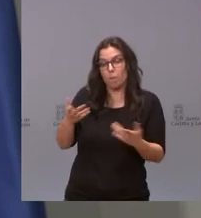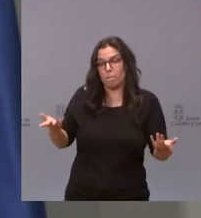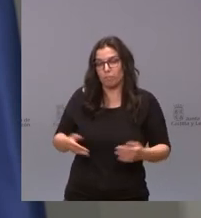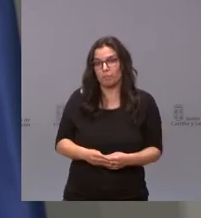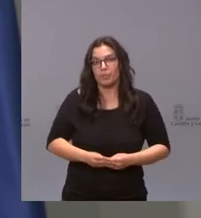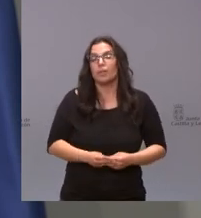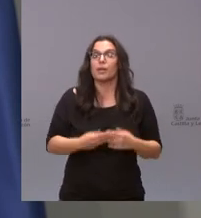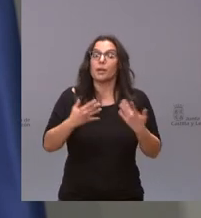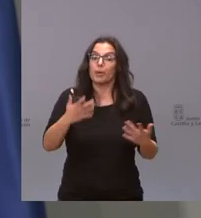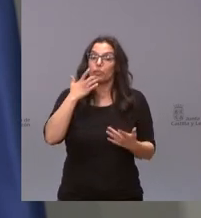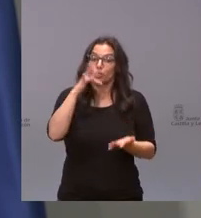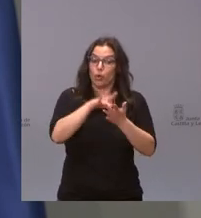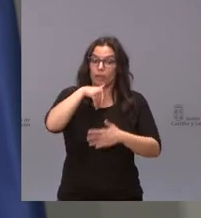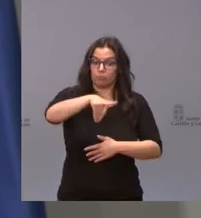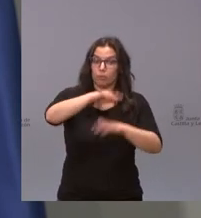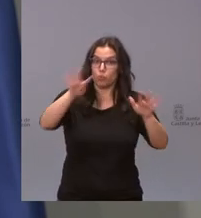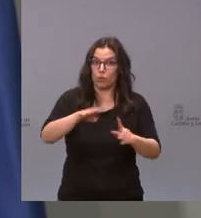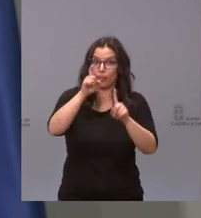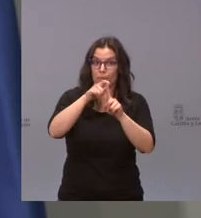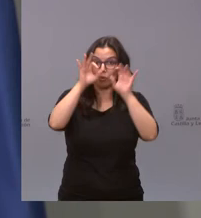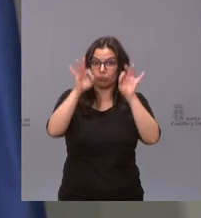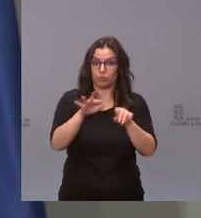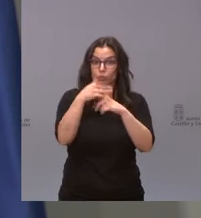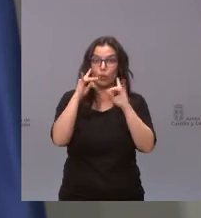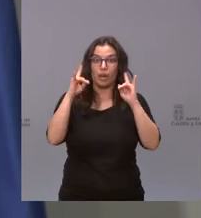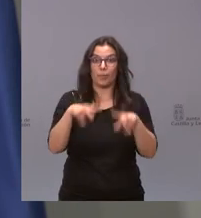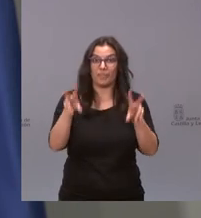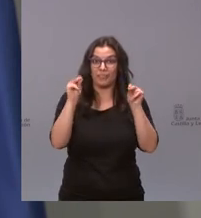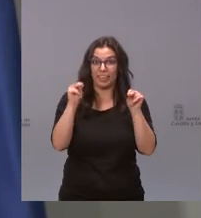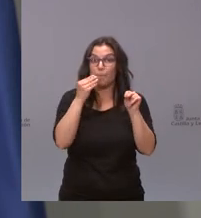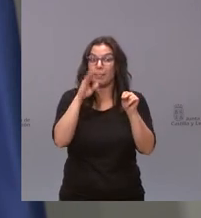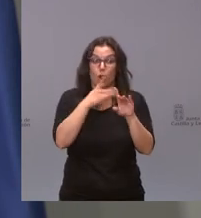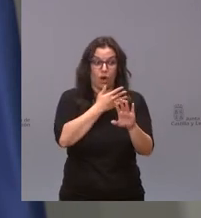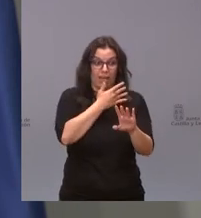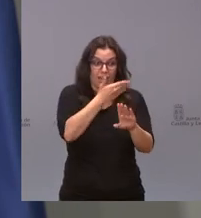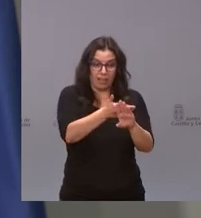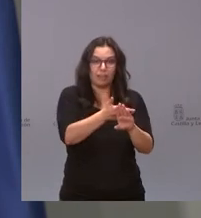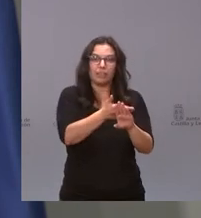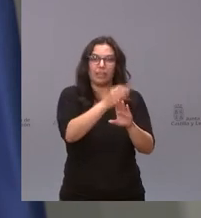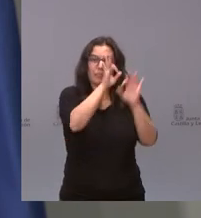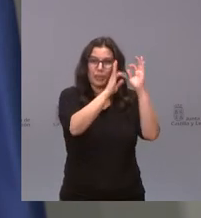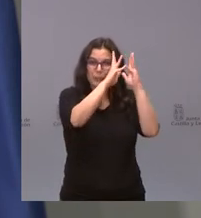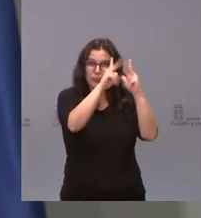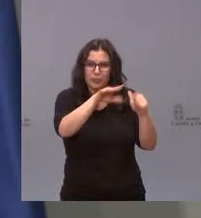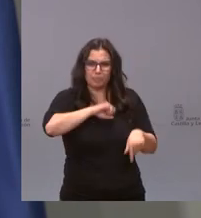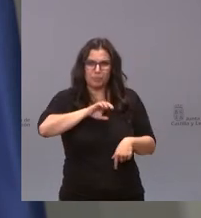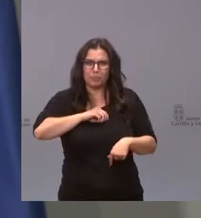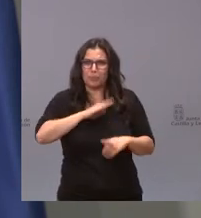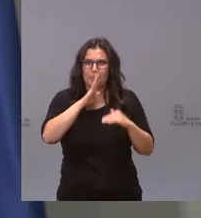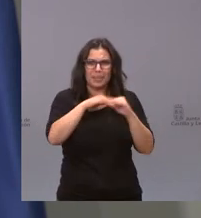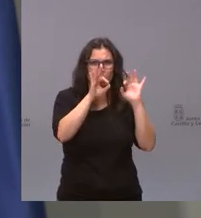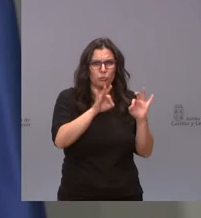pero si llegáramos a ese día en esas condiciones lo mejor es que lleguemos a ese día con la incidencia más baja posible por lo tanto